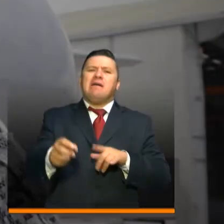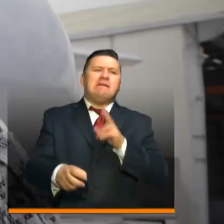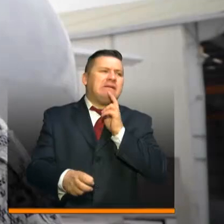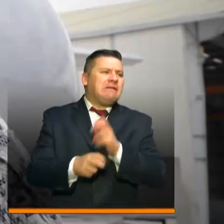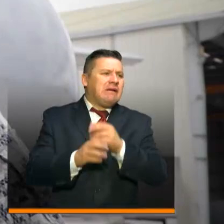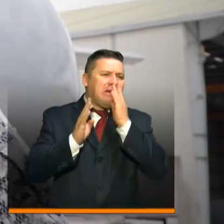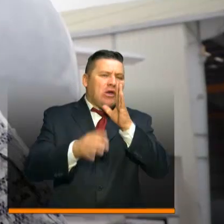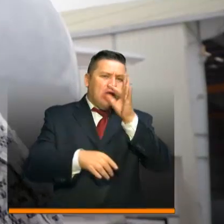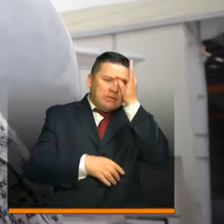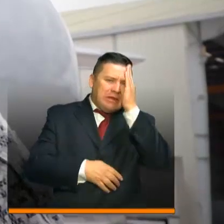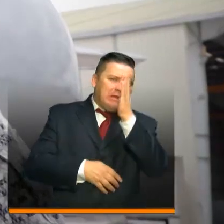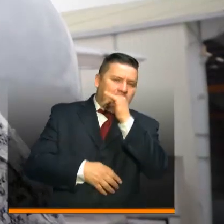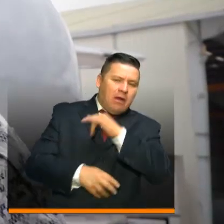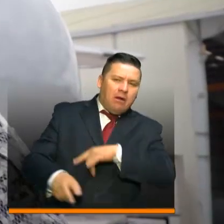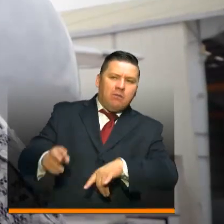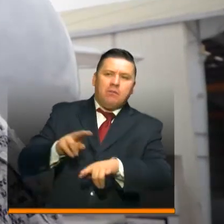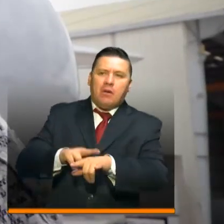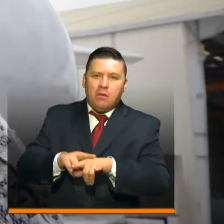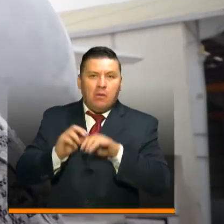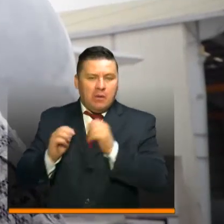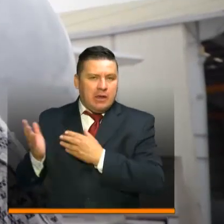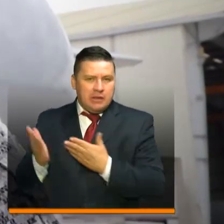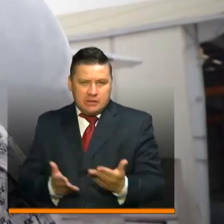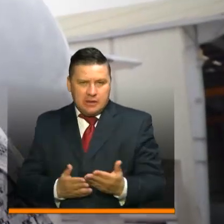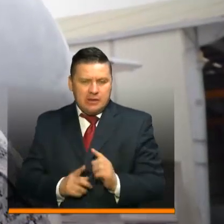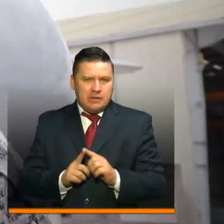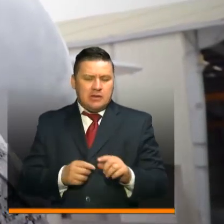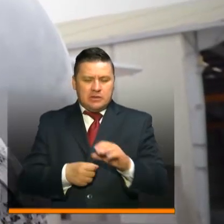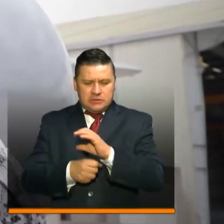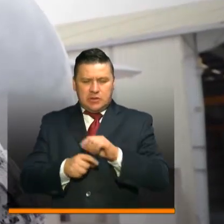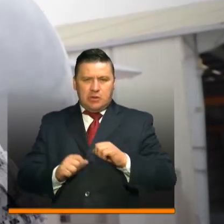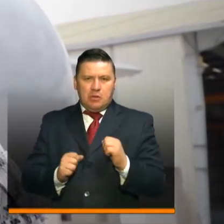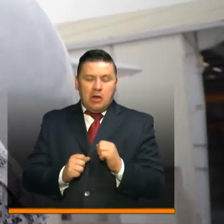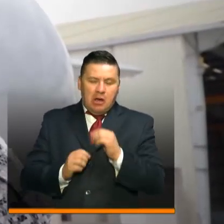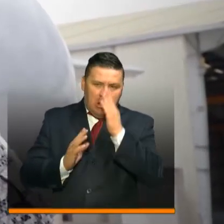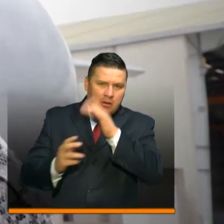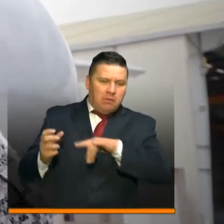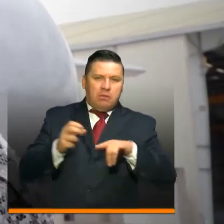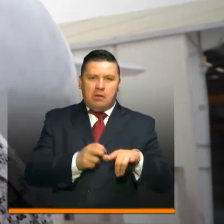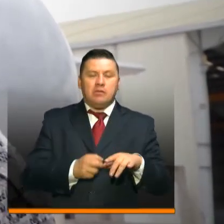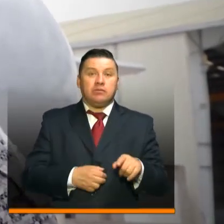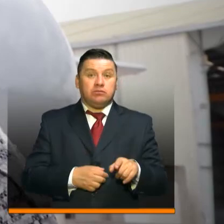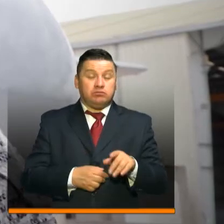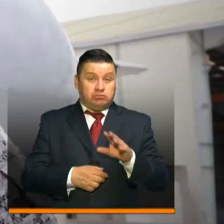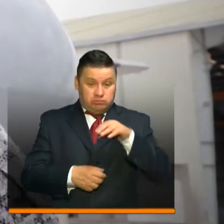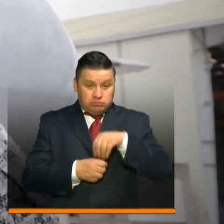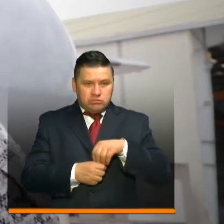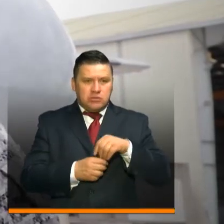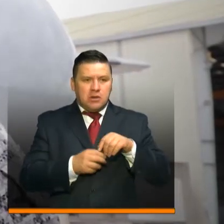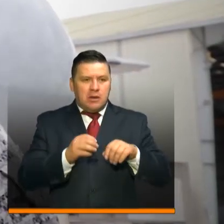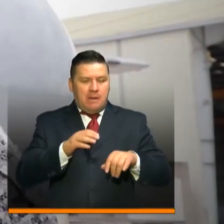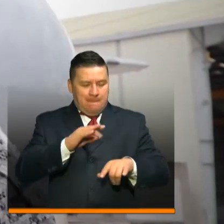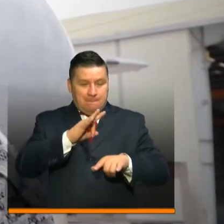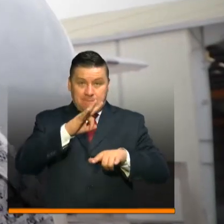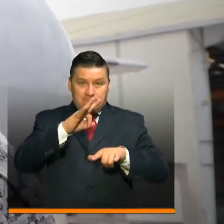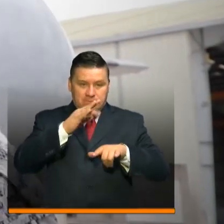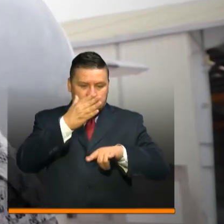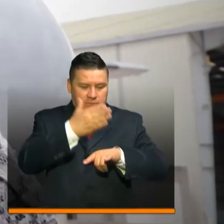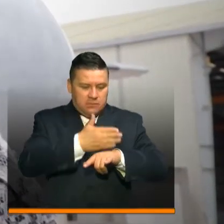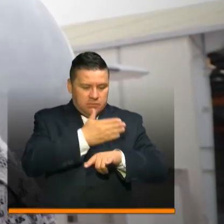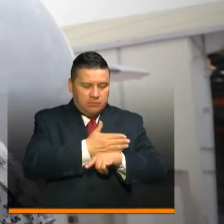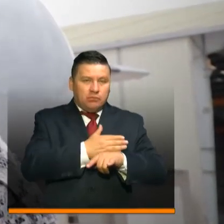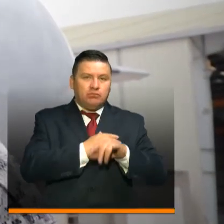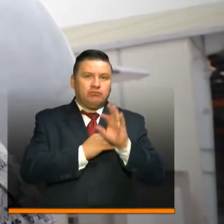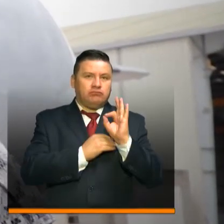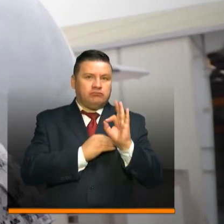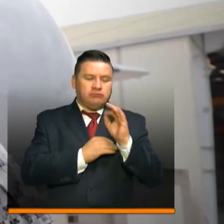tengan la atención hospitalaria adecuada y los podemos traer a diferentes ciudades donde lo pueden contar. Estas capacidades, estas cabinas pueden garantizarnos